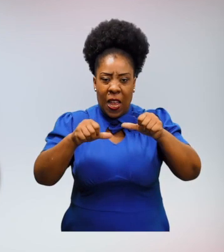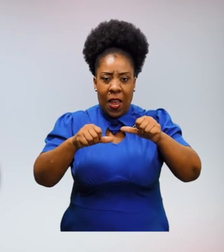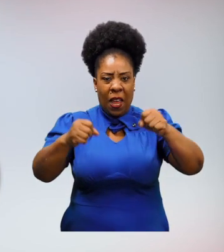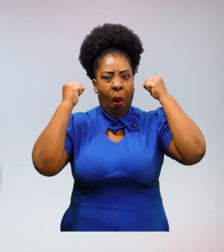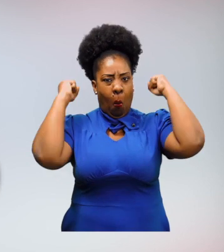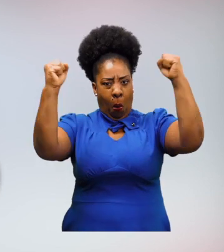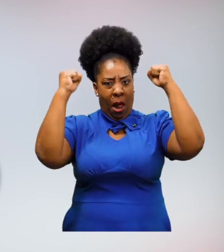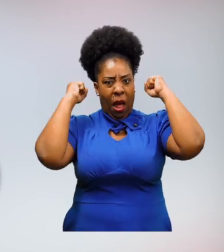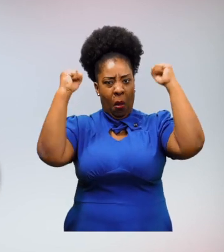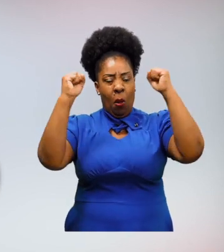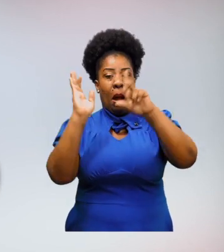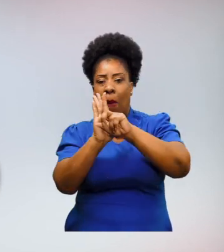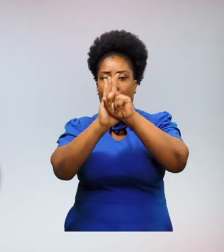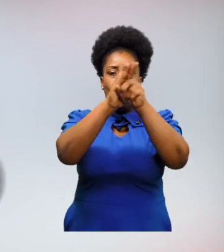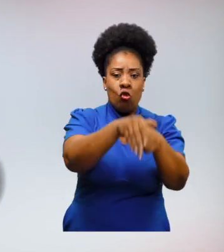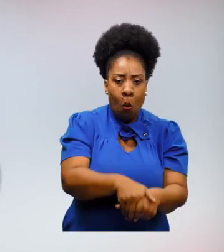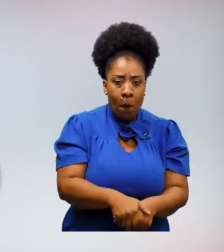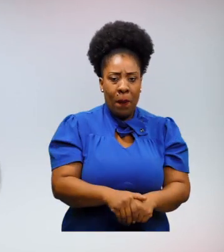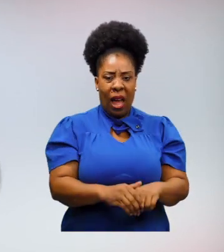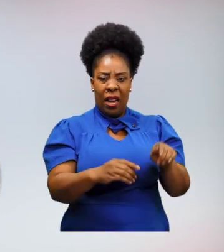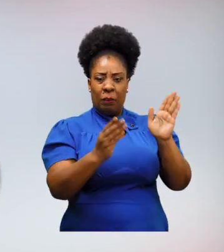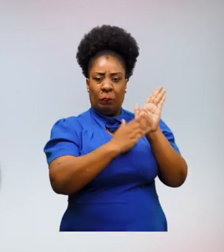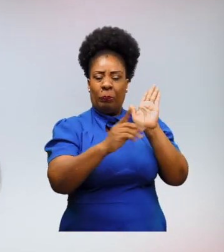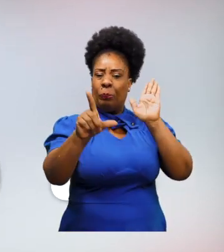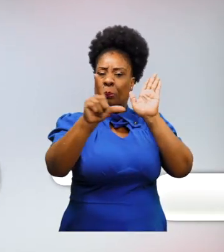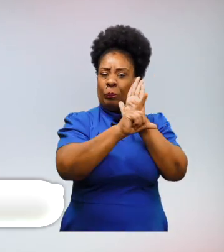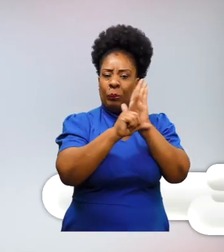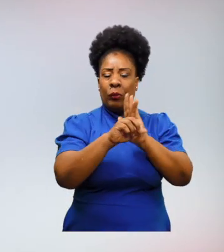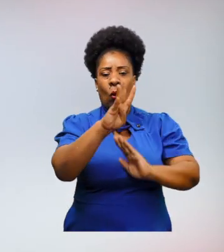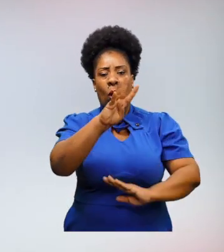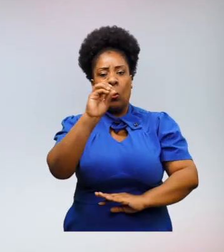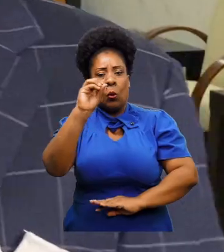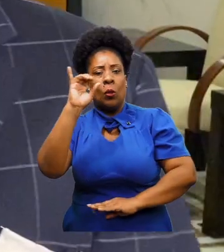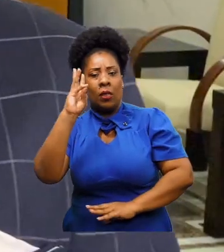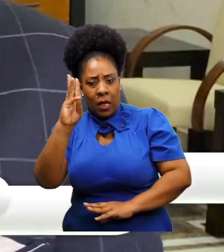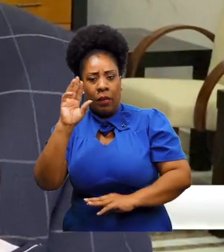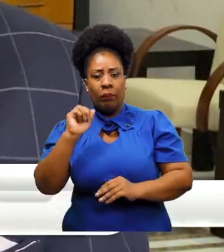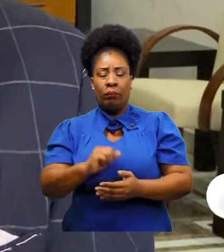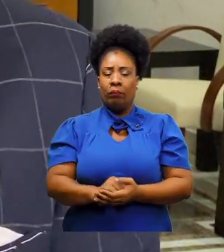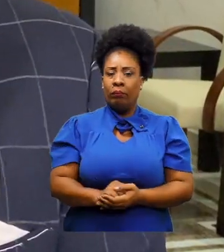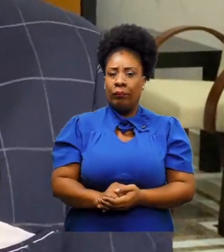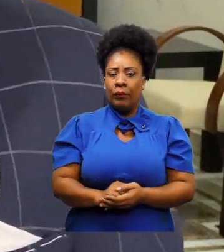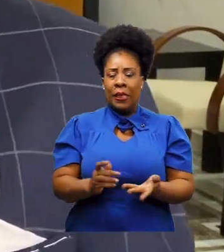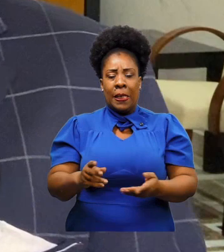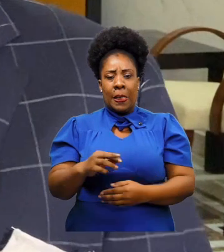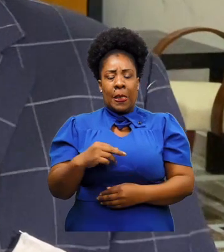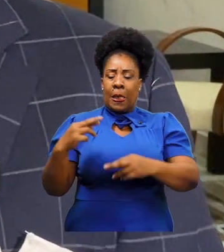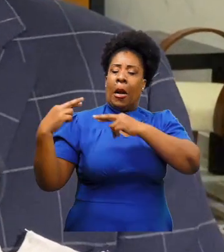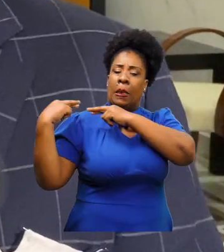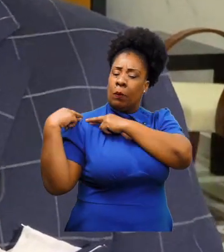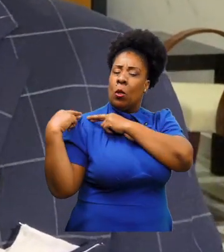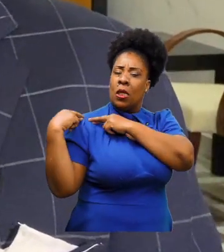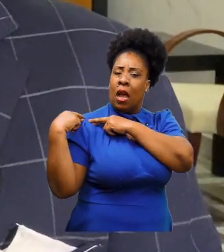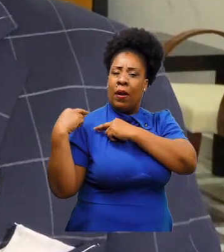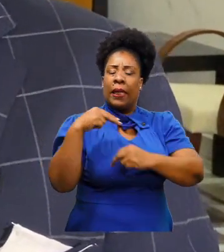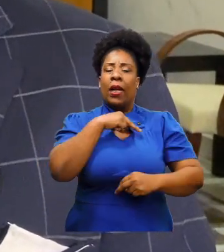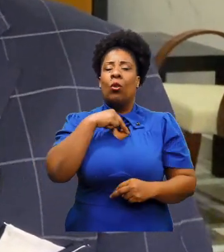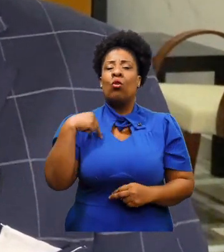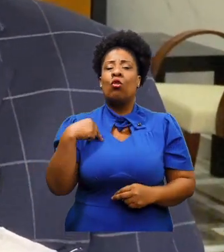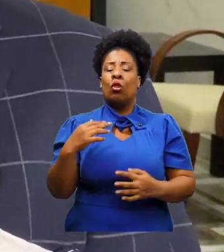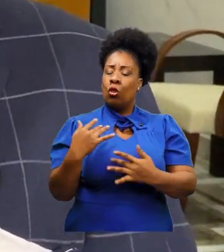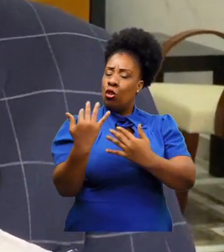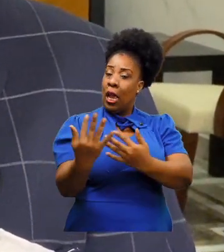para derogar la ley 406. Creemos que lo más recomendable es que